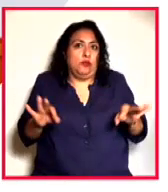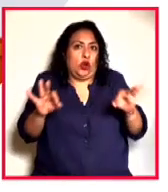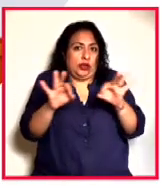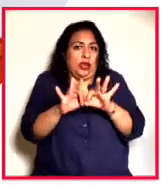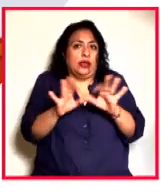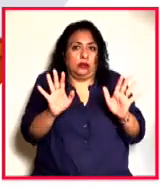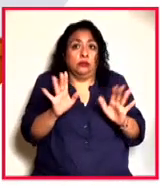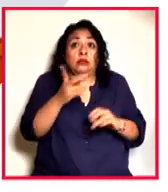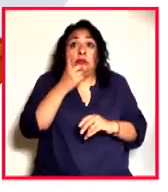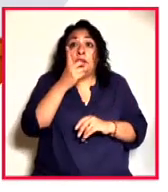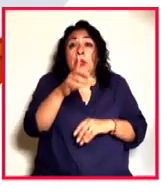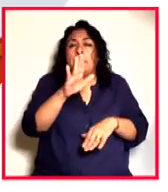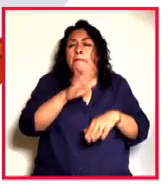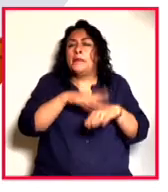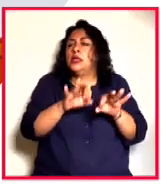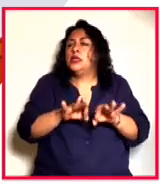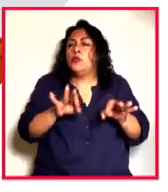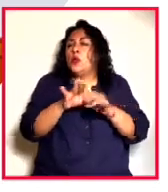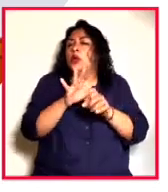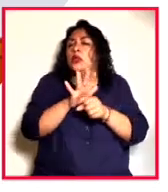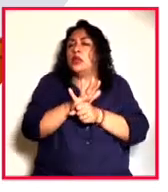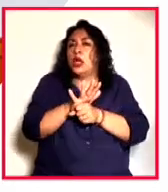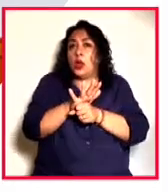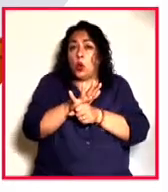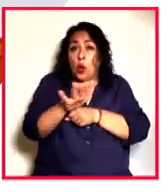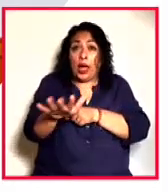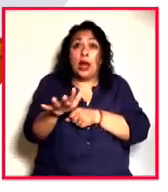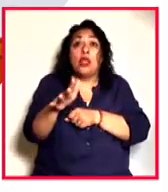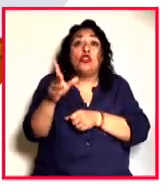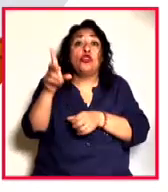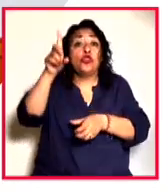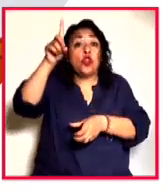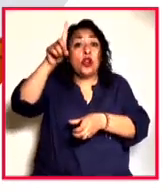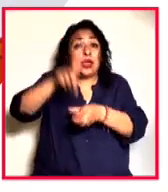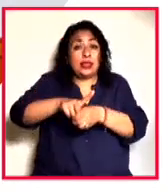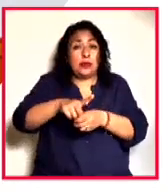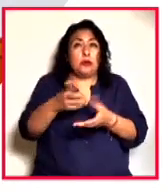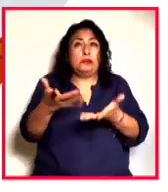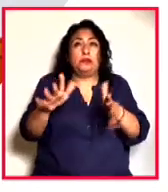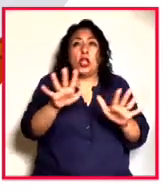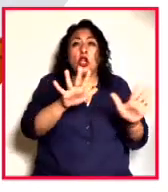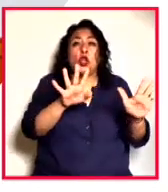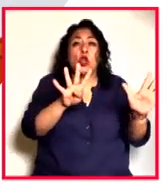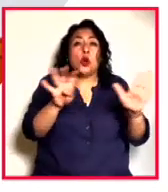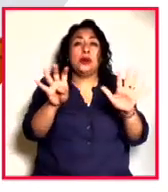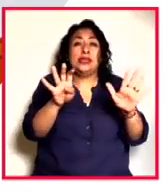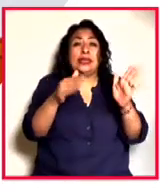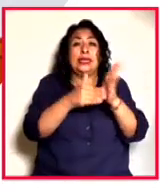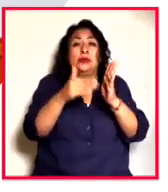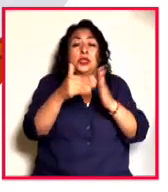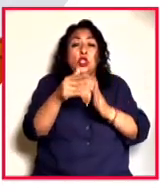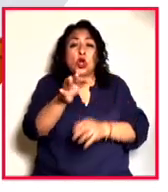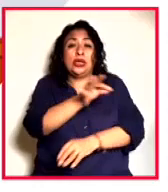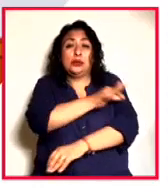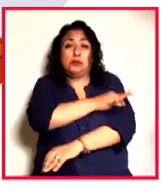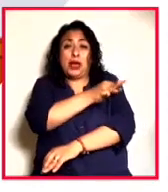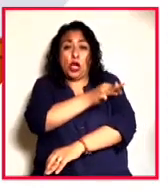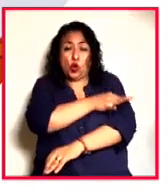porque la más importante de todas es el donativo de cerca de novecientas millones de vacunas